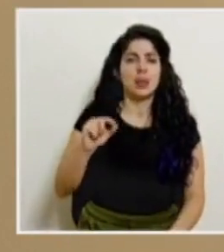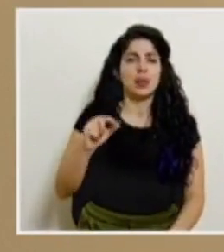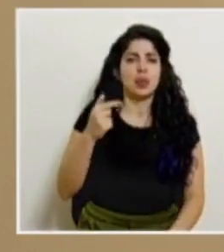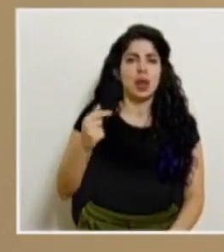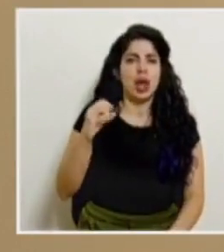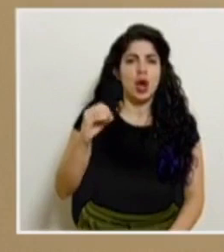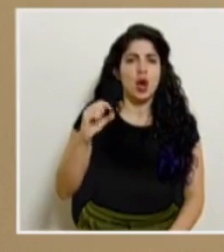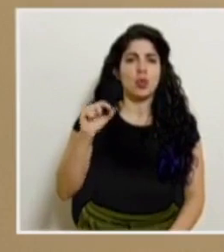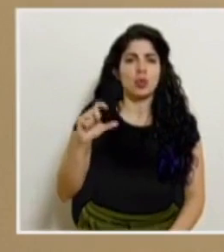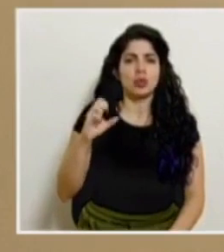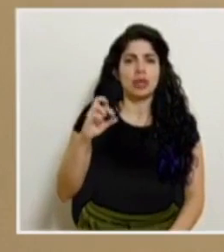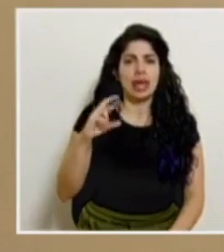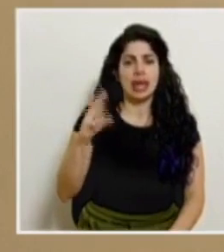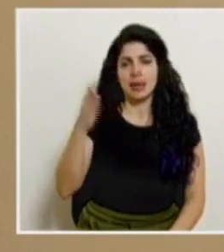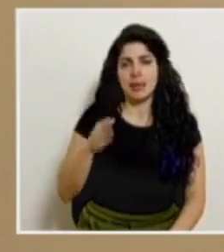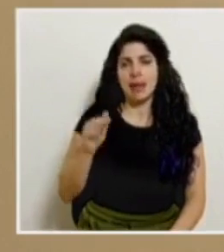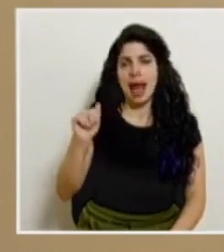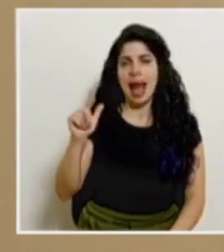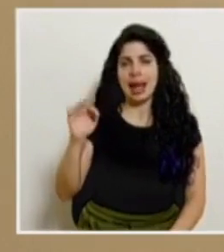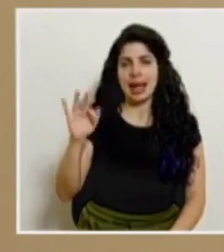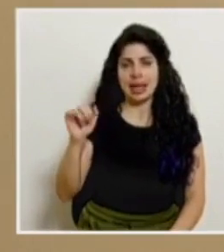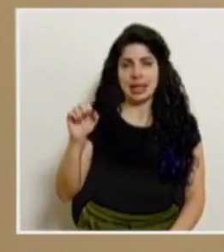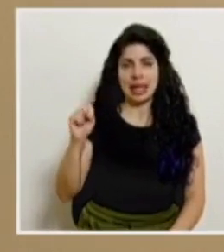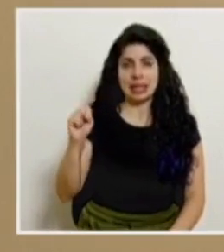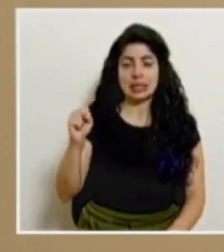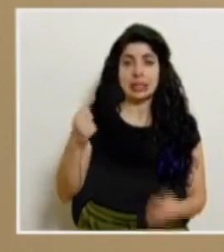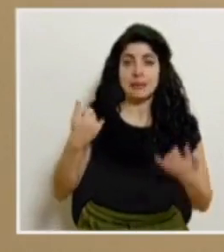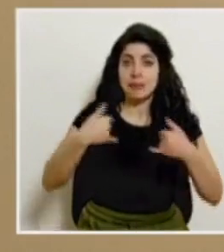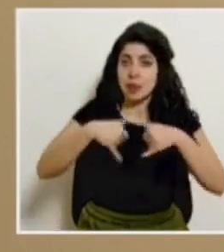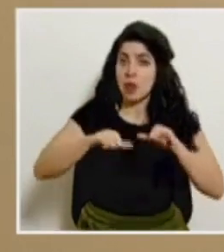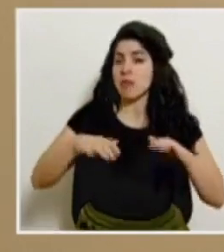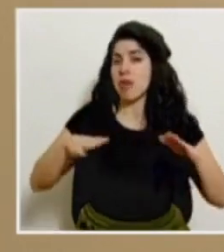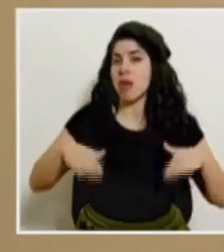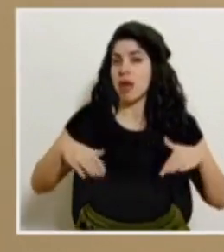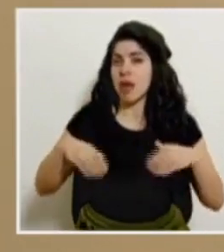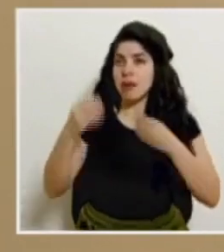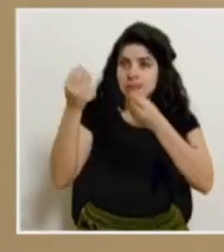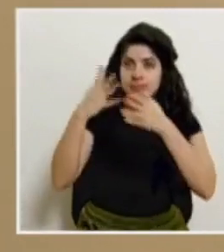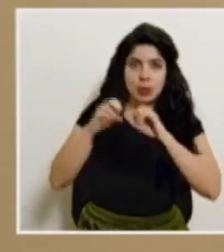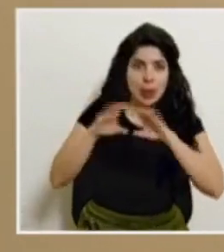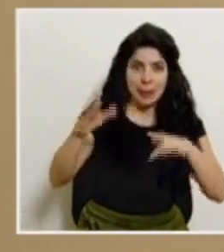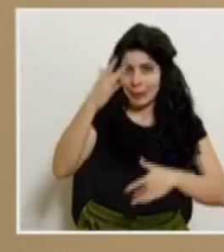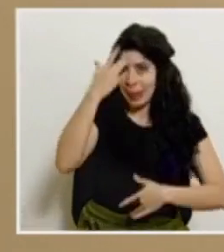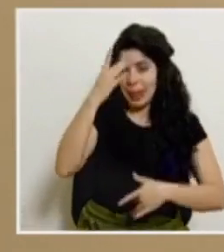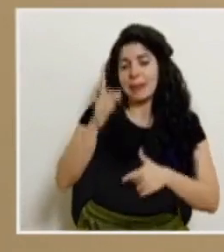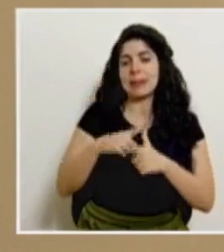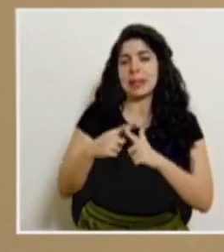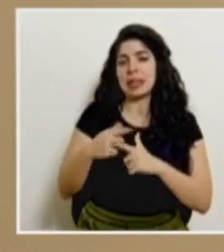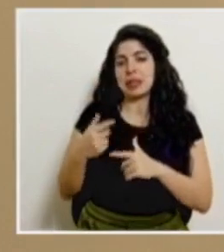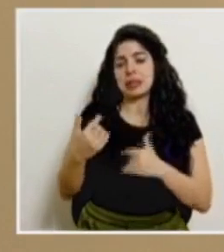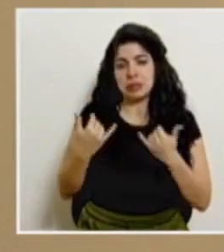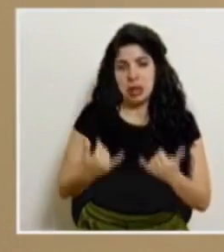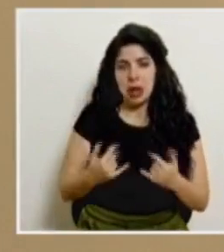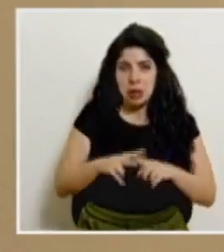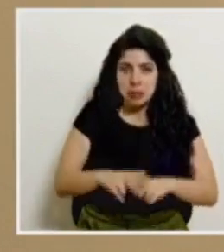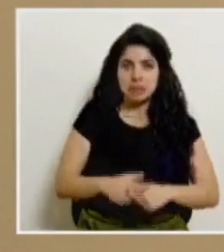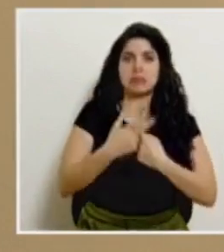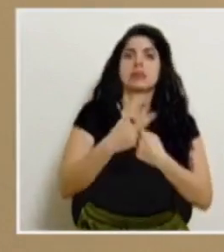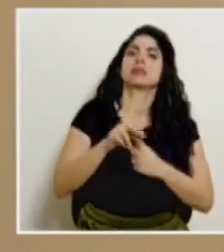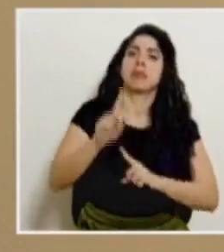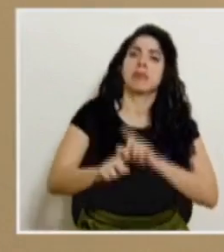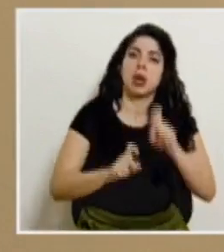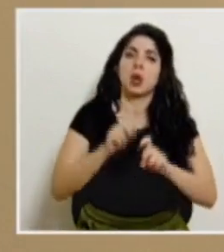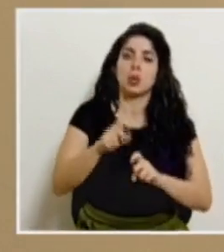barro inclinada alertas. Todavía no contamos con el reporte epidemiológico, así que vamos a iniciar con el periodo de